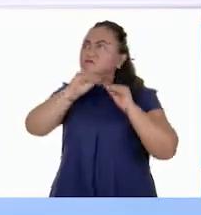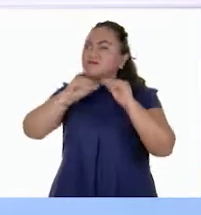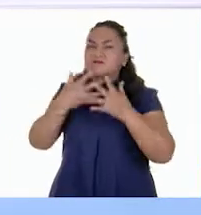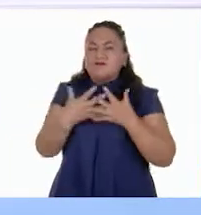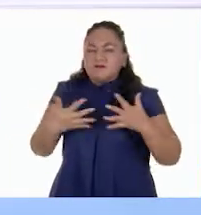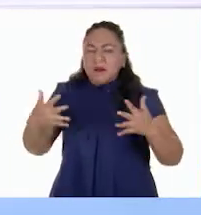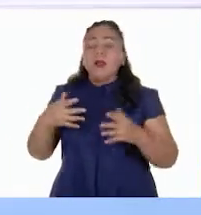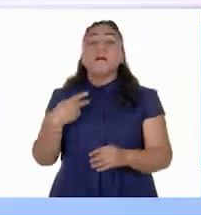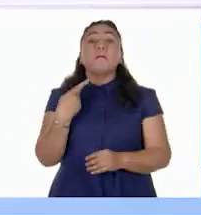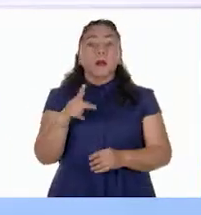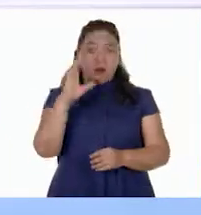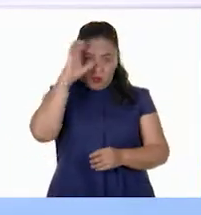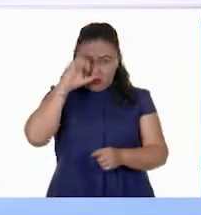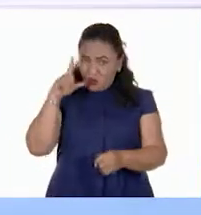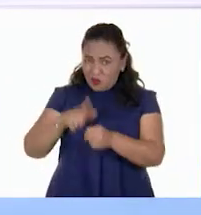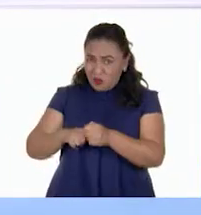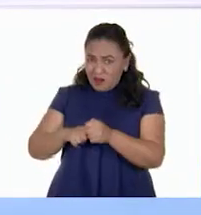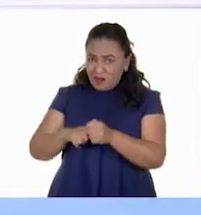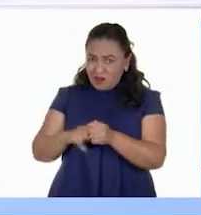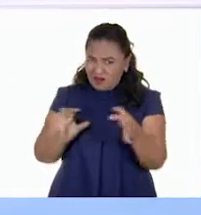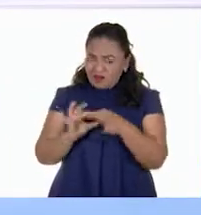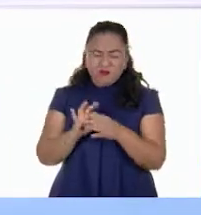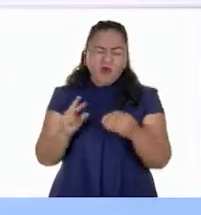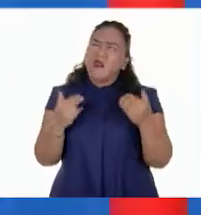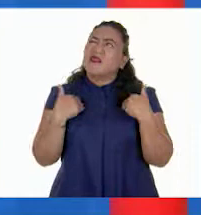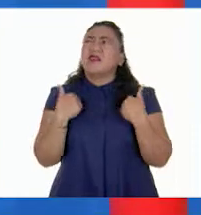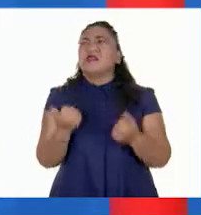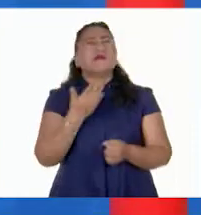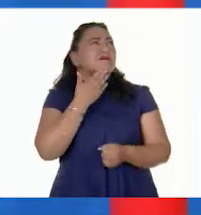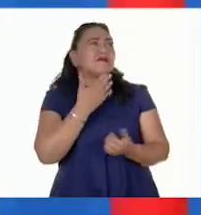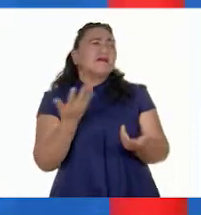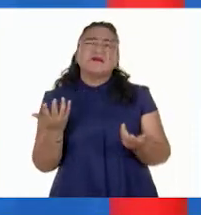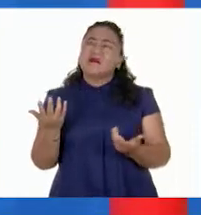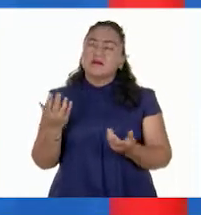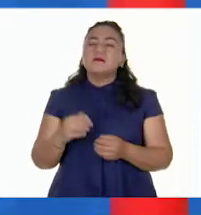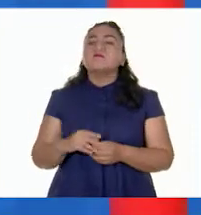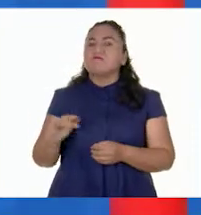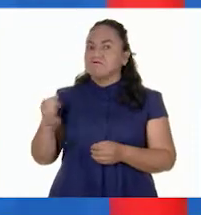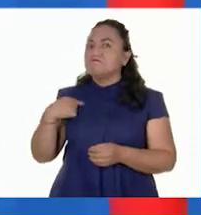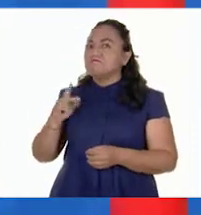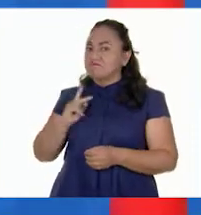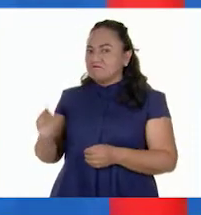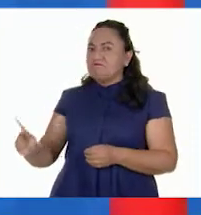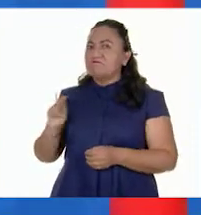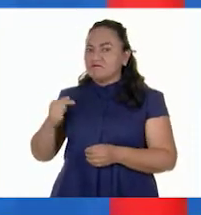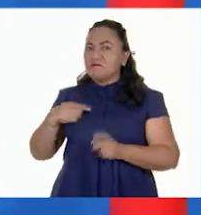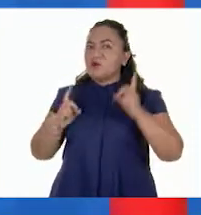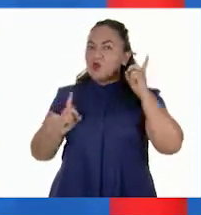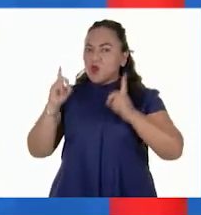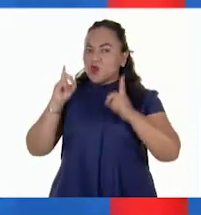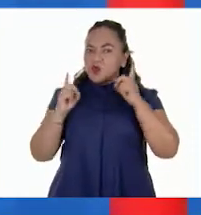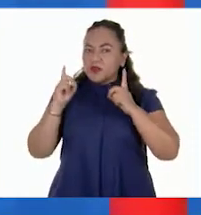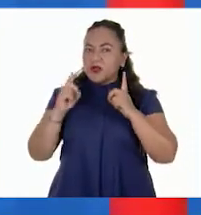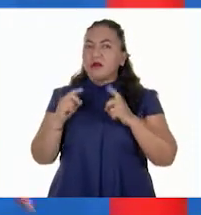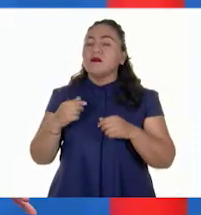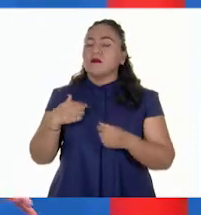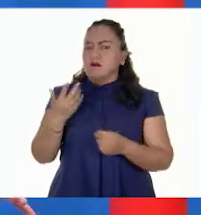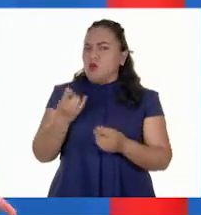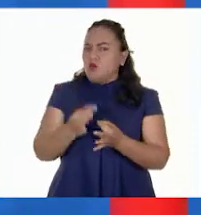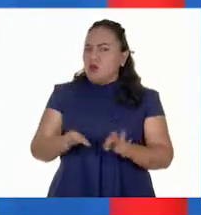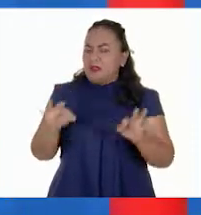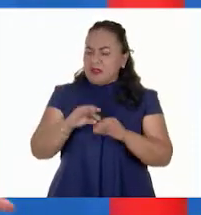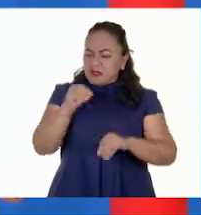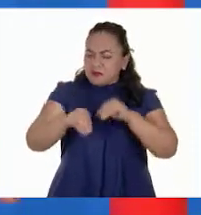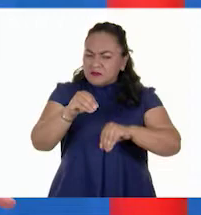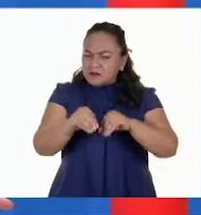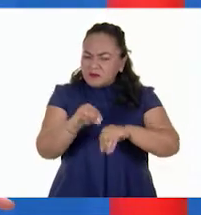¿la cultura influye? No entiendo muy bien. Tengo la misma duda porque lo que importa es sembrar y vender.